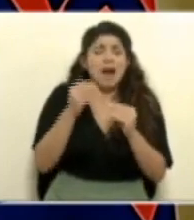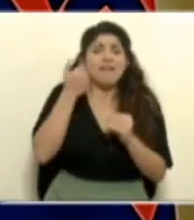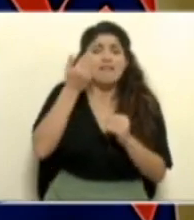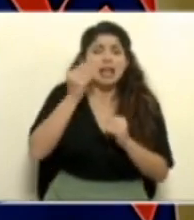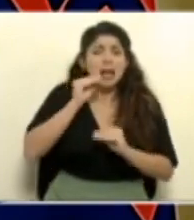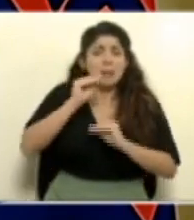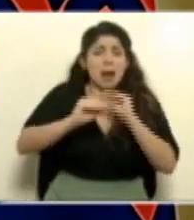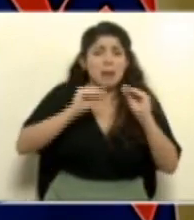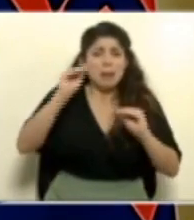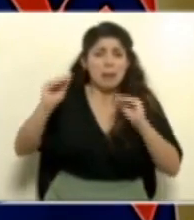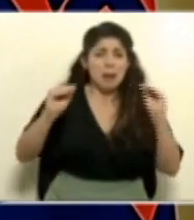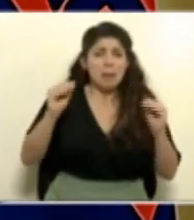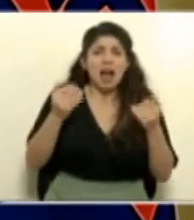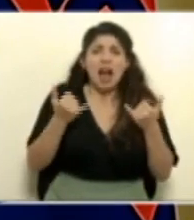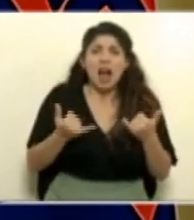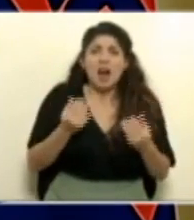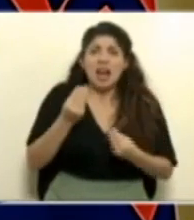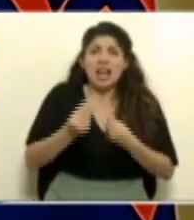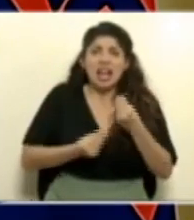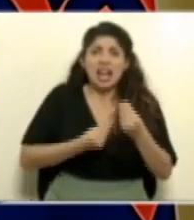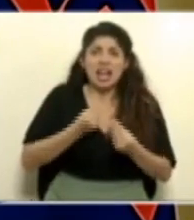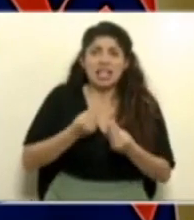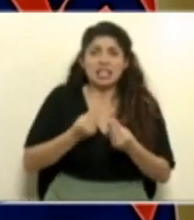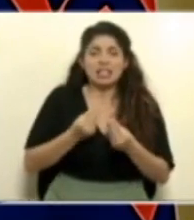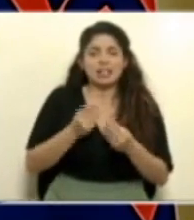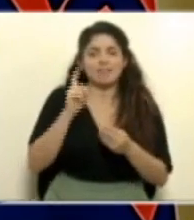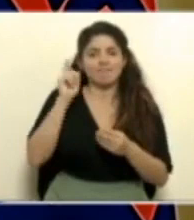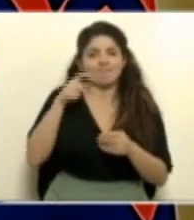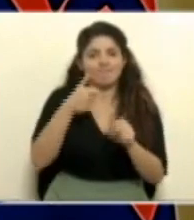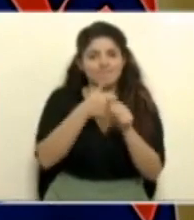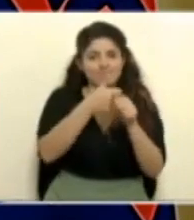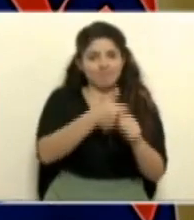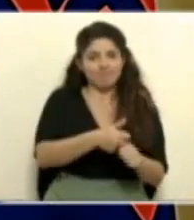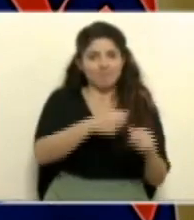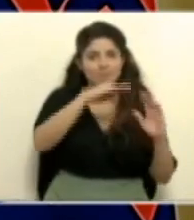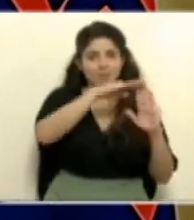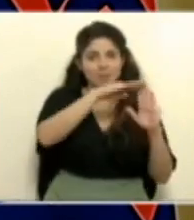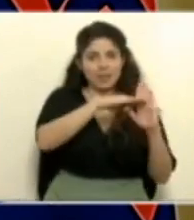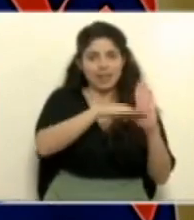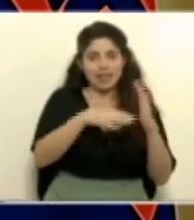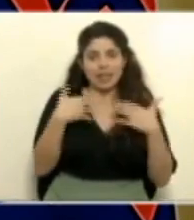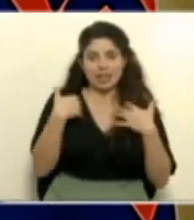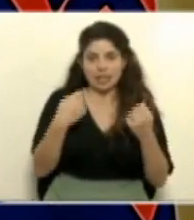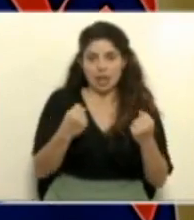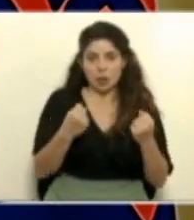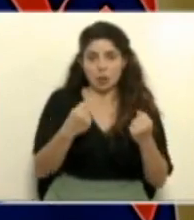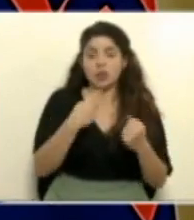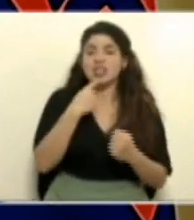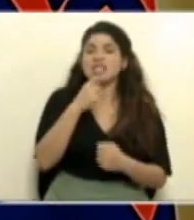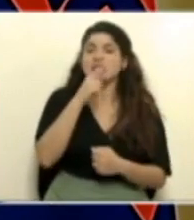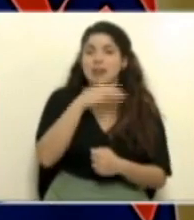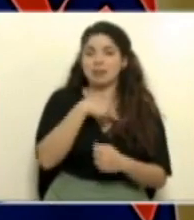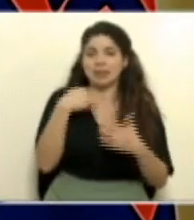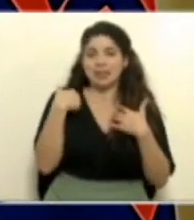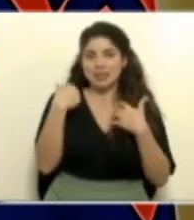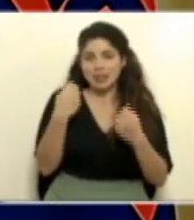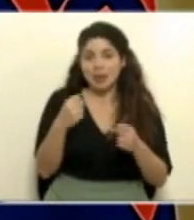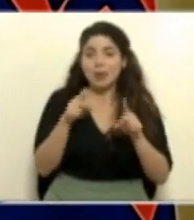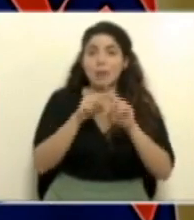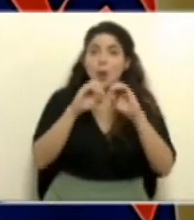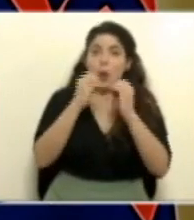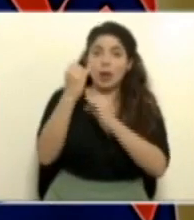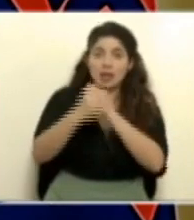Bueno, seguir guardando las medidas sanitarias que nos recomienda tanto el Ministerio de Salud como los organismos